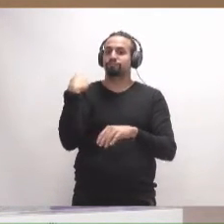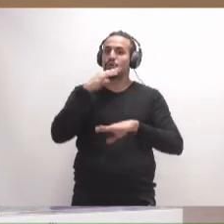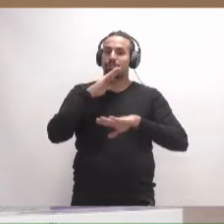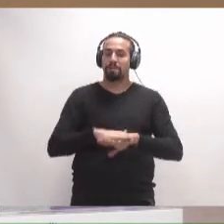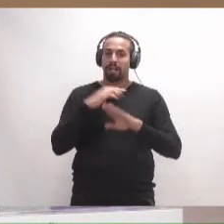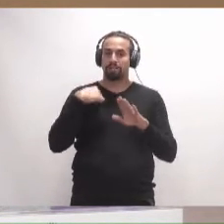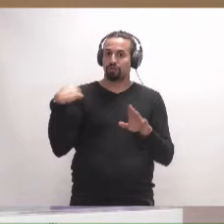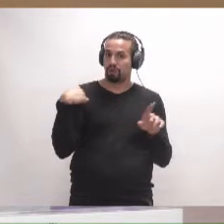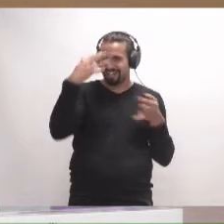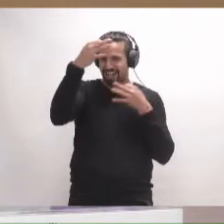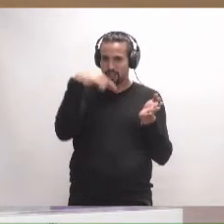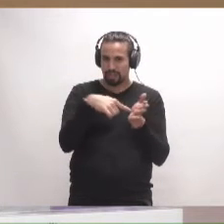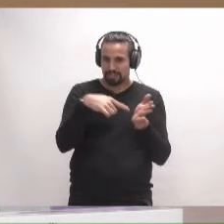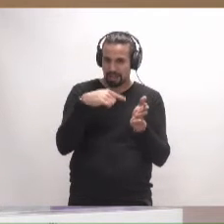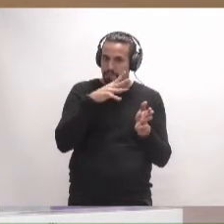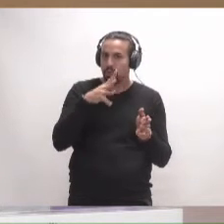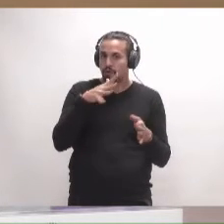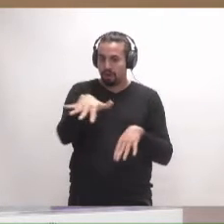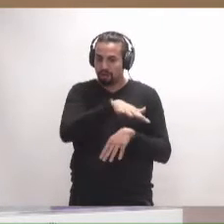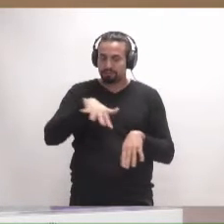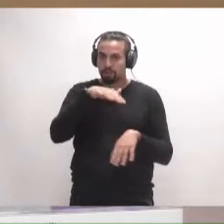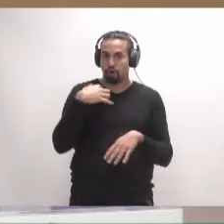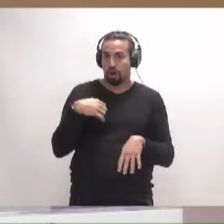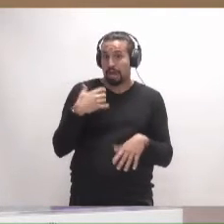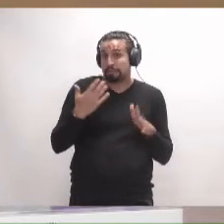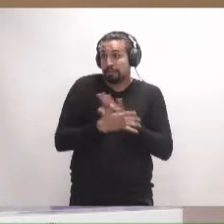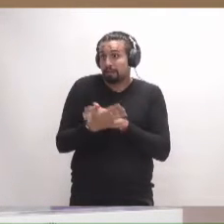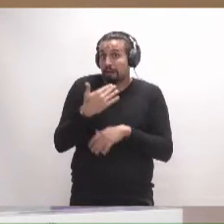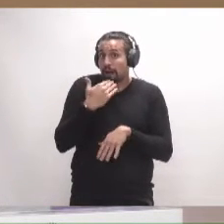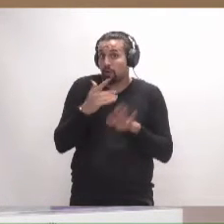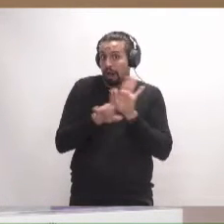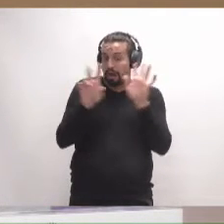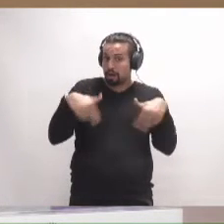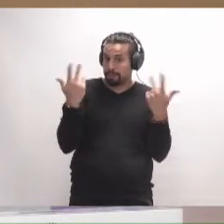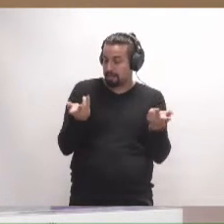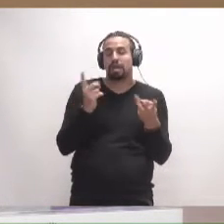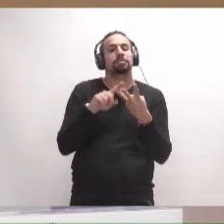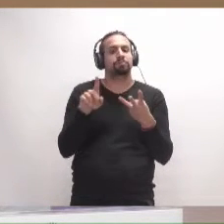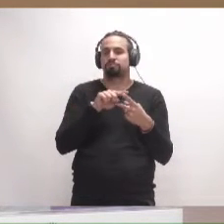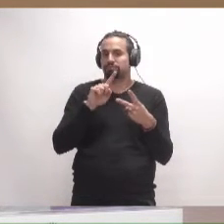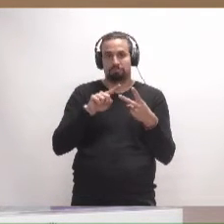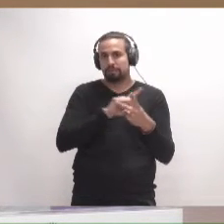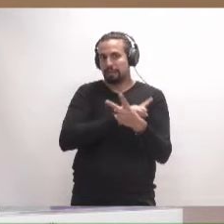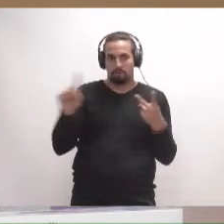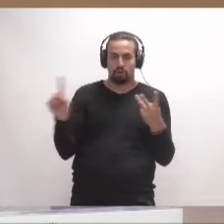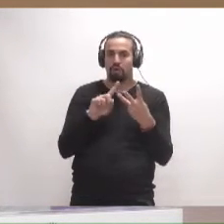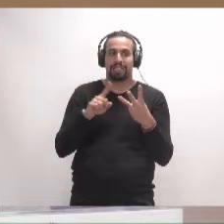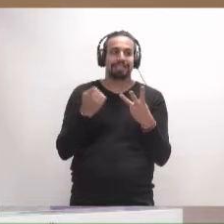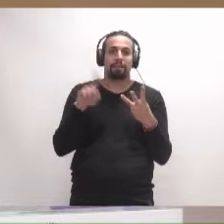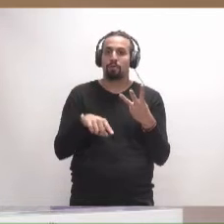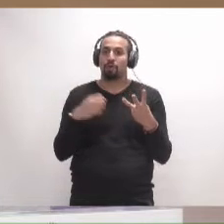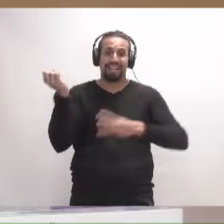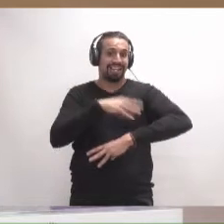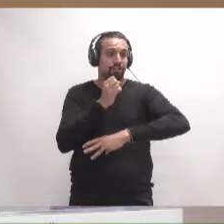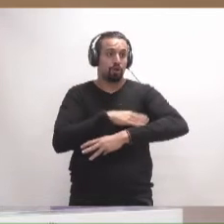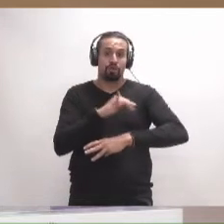local en virtud de precepto legal o cualquier otro título legítimo, sabemos que esto no concurre, y por ser manifiesta la insuficiencia de